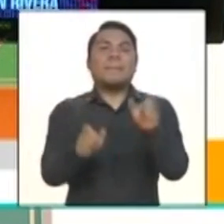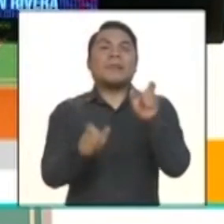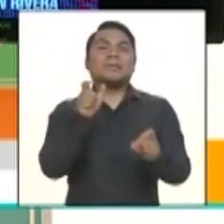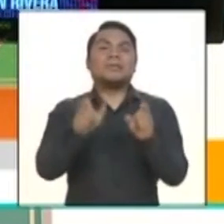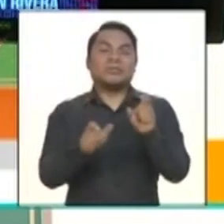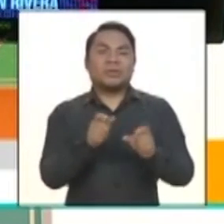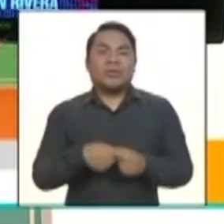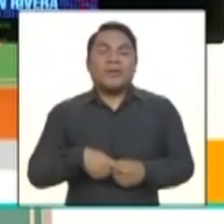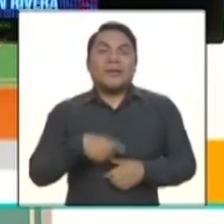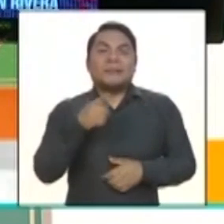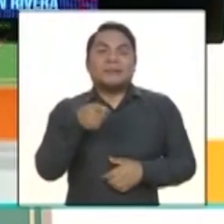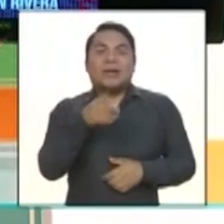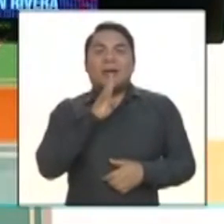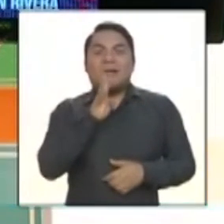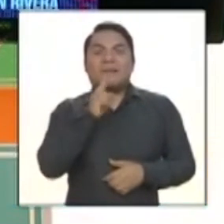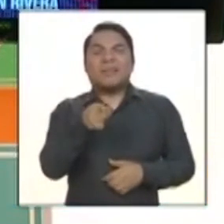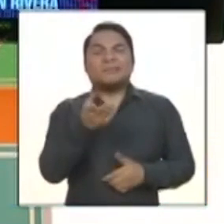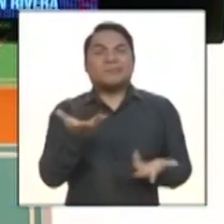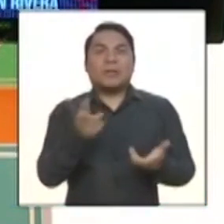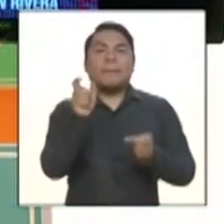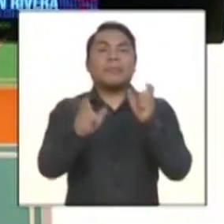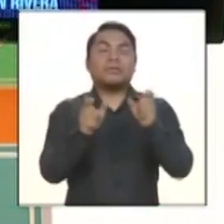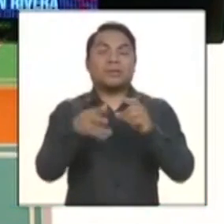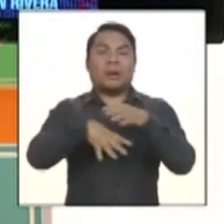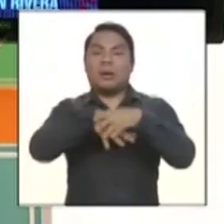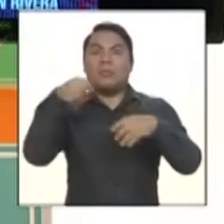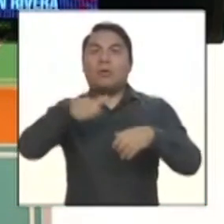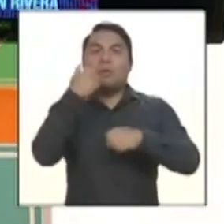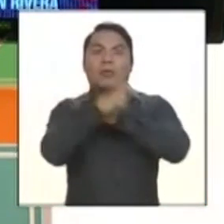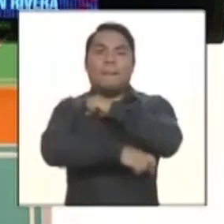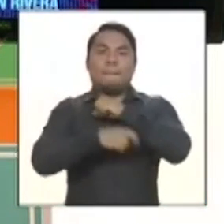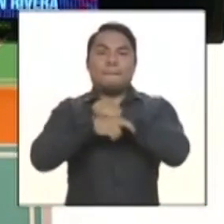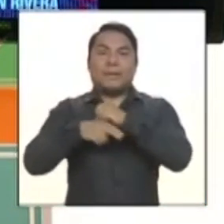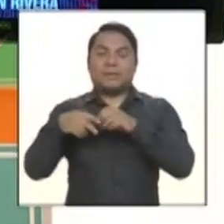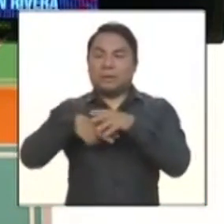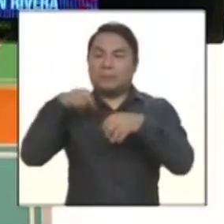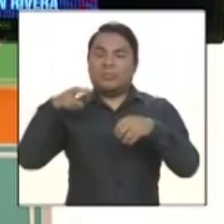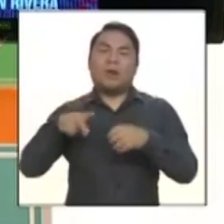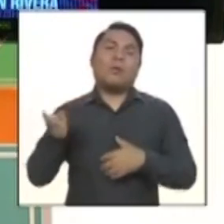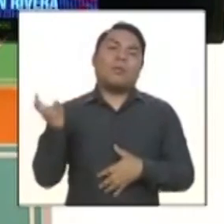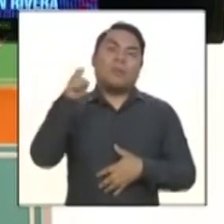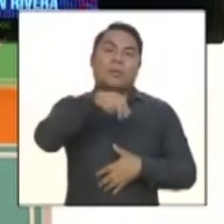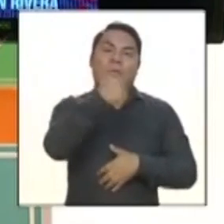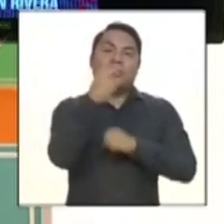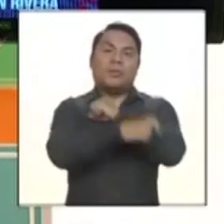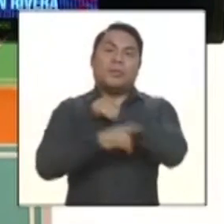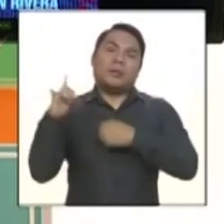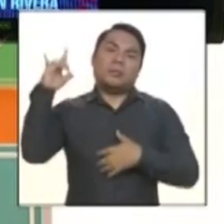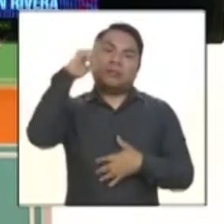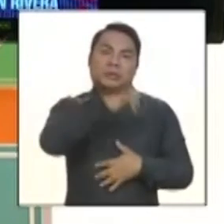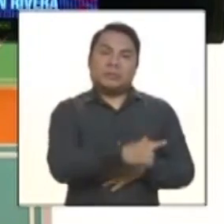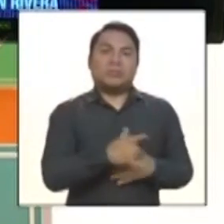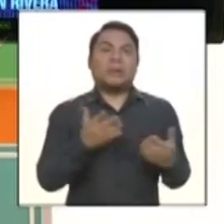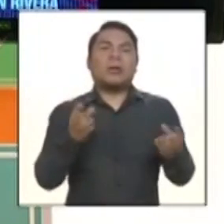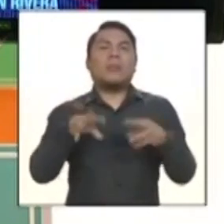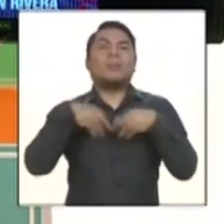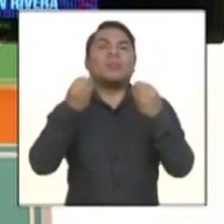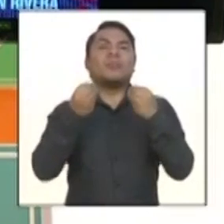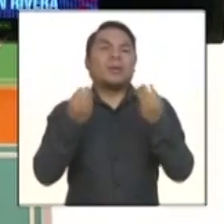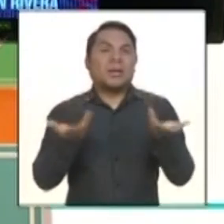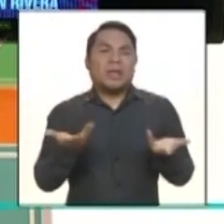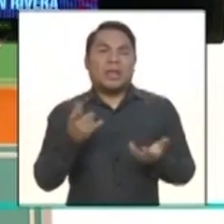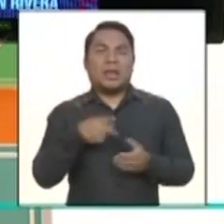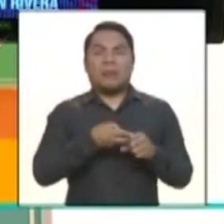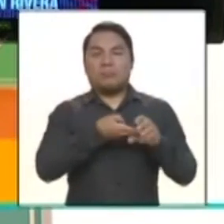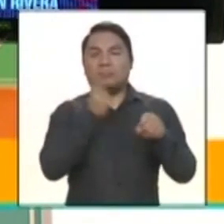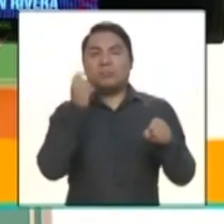su país, porque la pregunta es, ¿no? ¿Por qué una persona decide salir de su país, no? ¿Cuáles son los elementos que tiene que